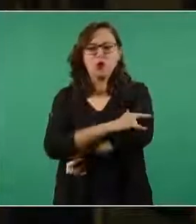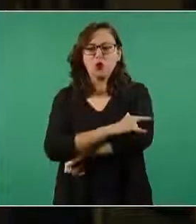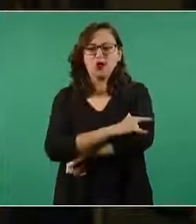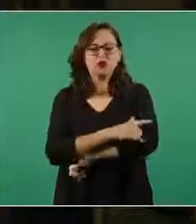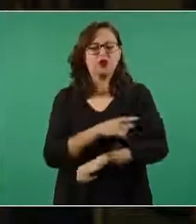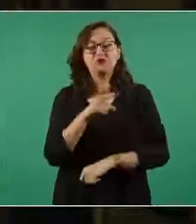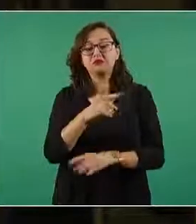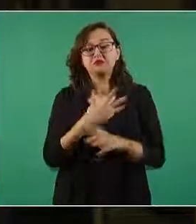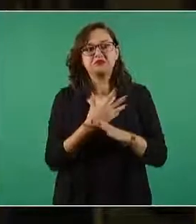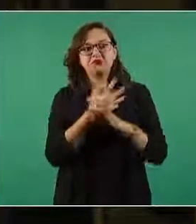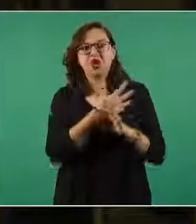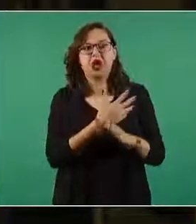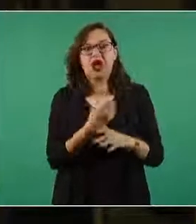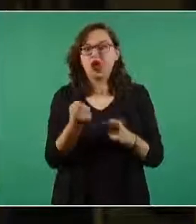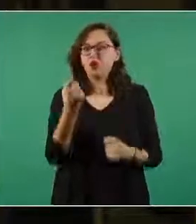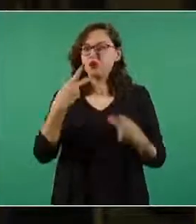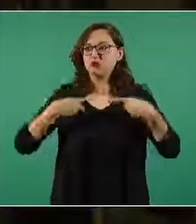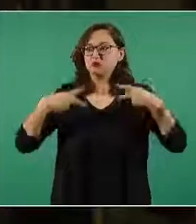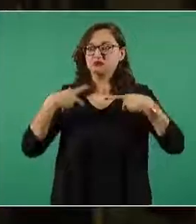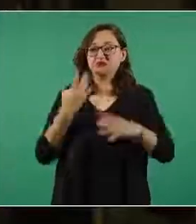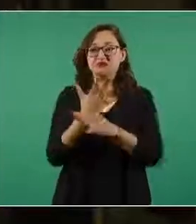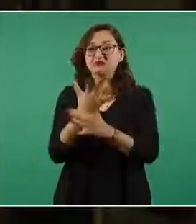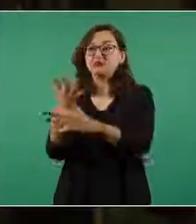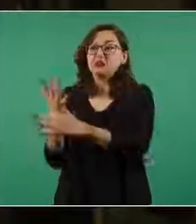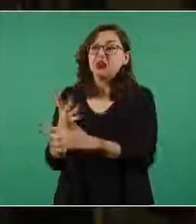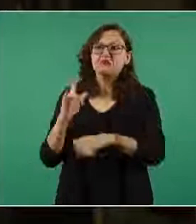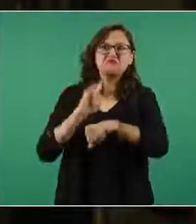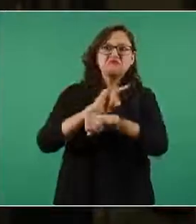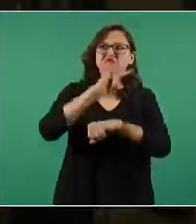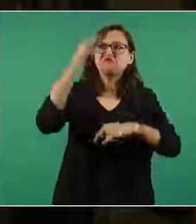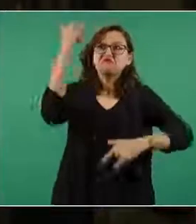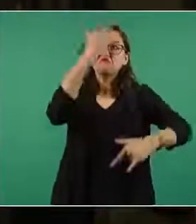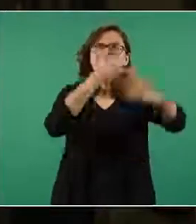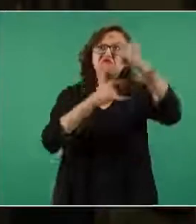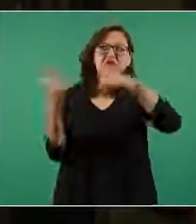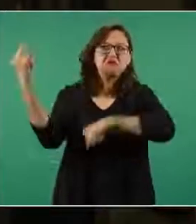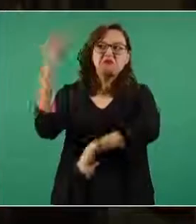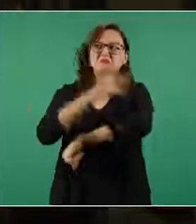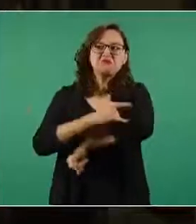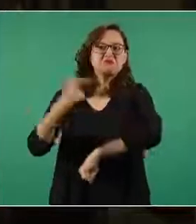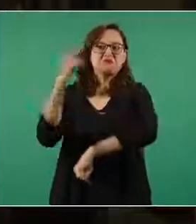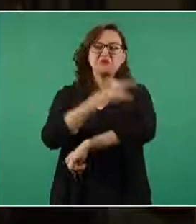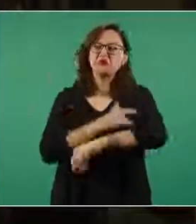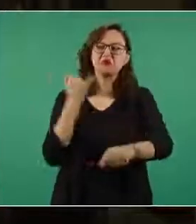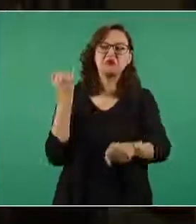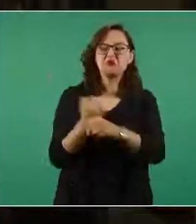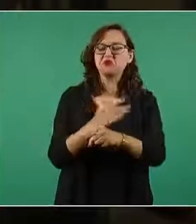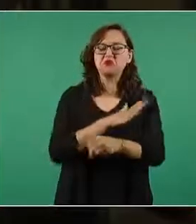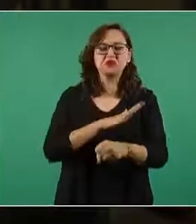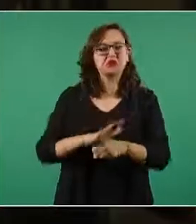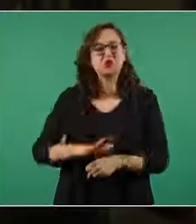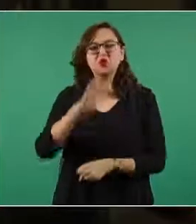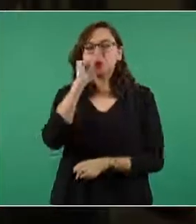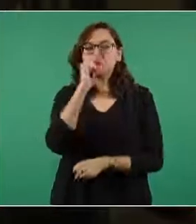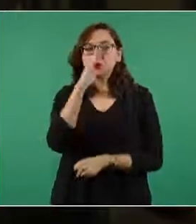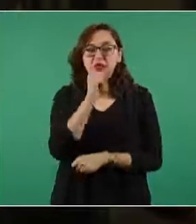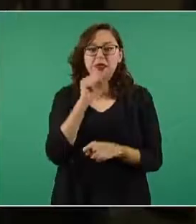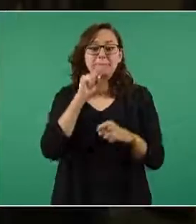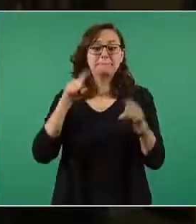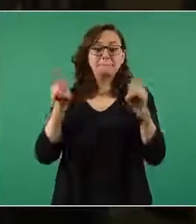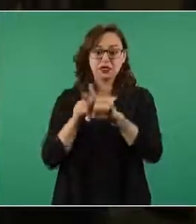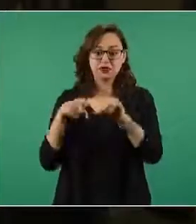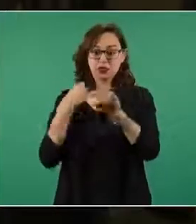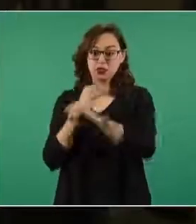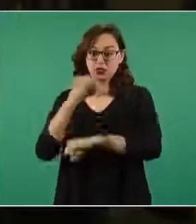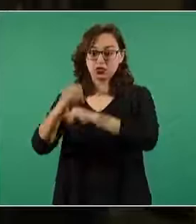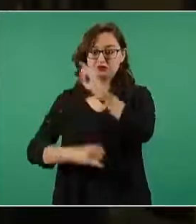aterrizaje de las aeronaves y también del posicionamiento de distintas aerolíneas a nivel internacional que consideran que